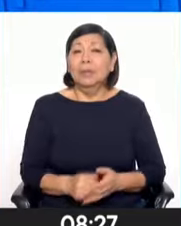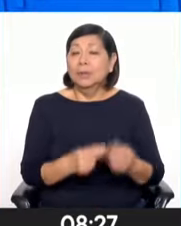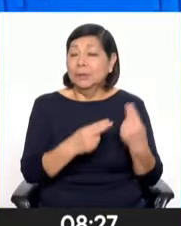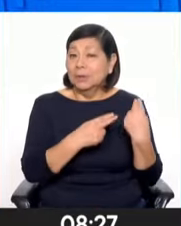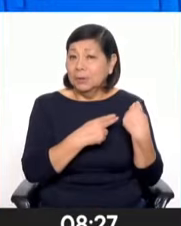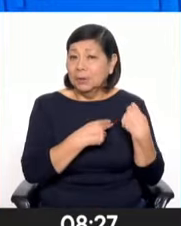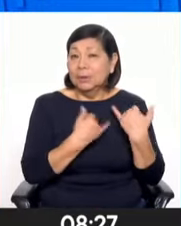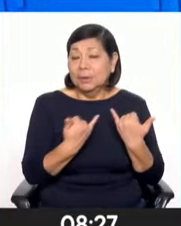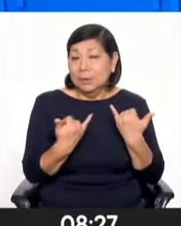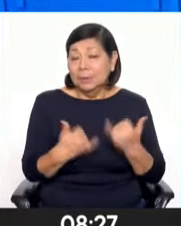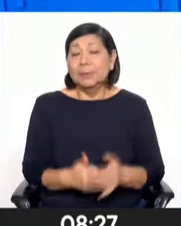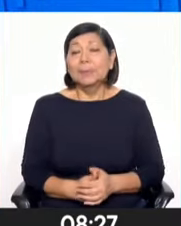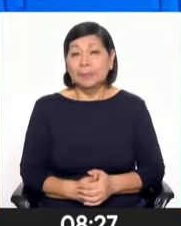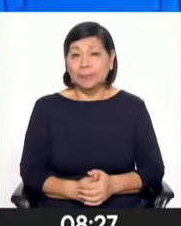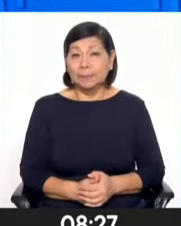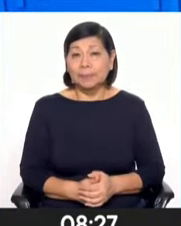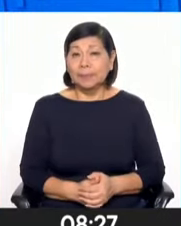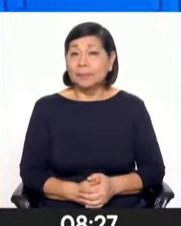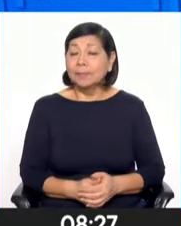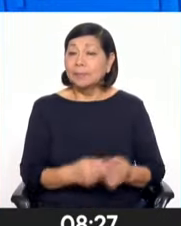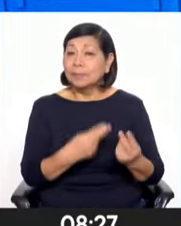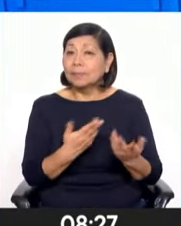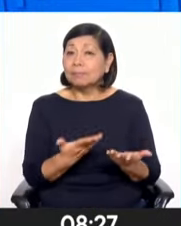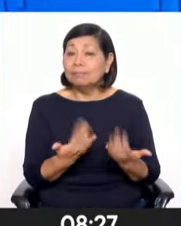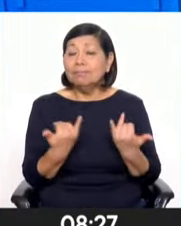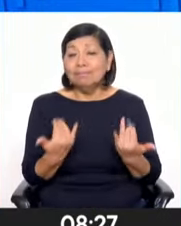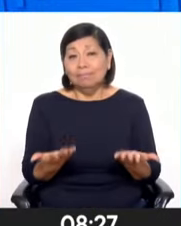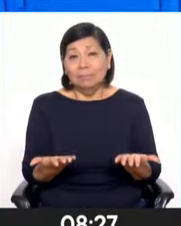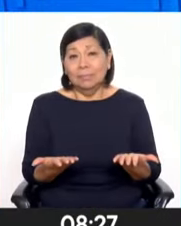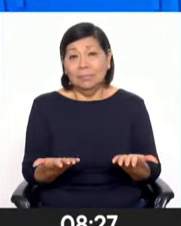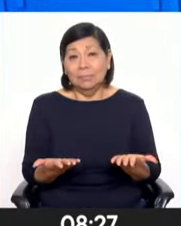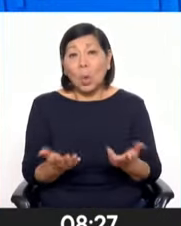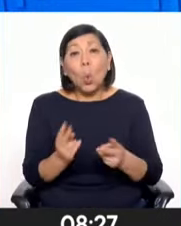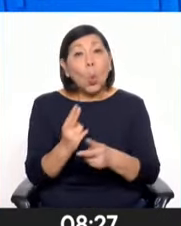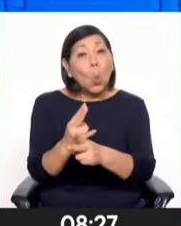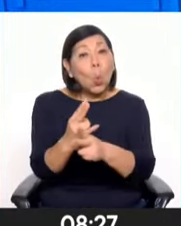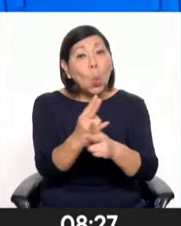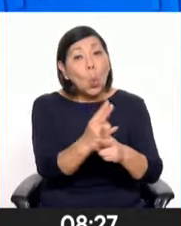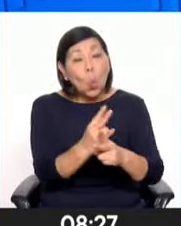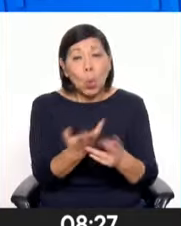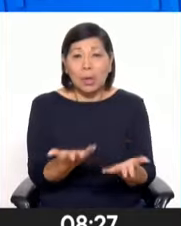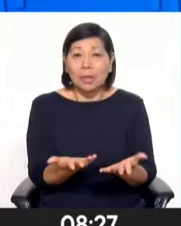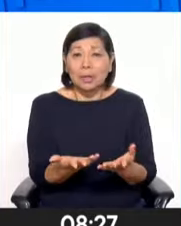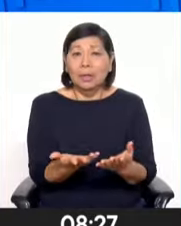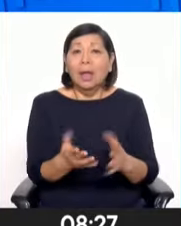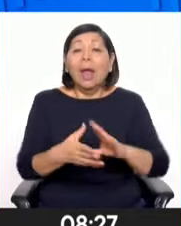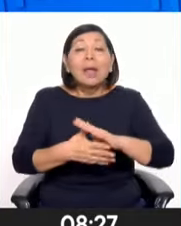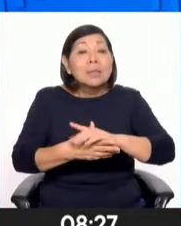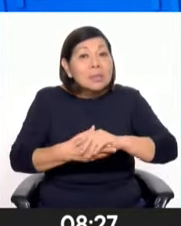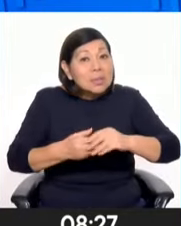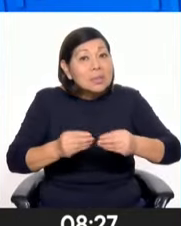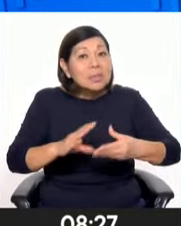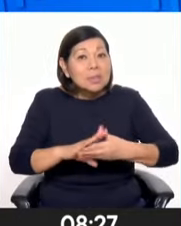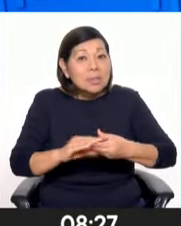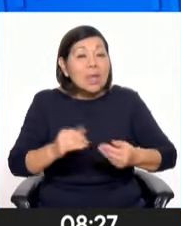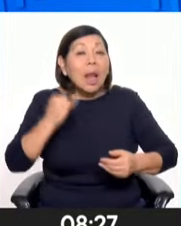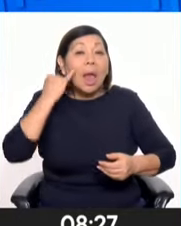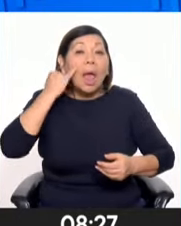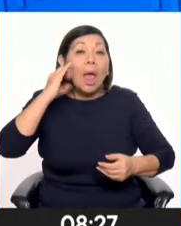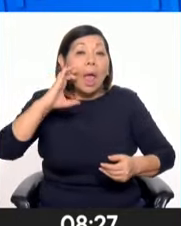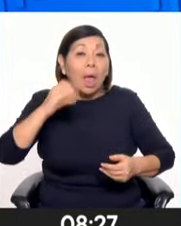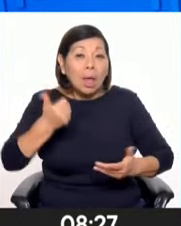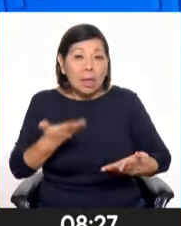comprometidas en esta tarea, que es el desaguardar nuestra historia. y ICA